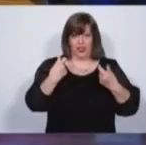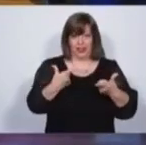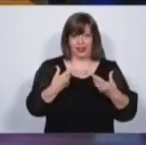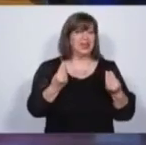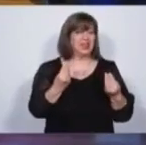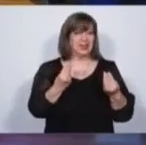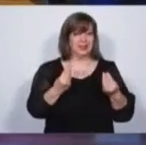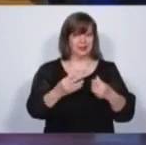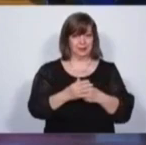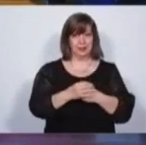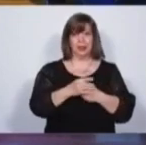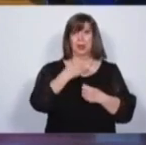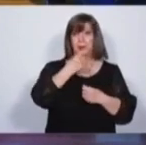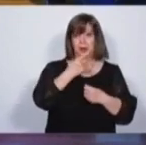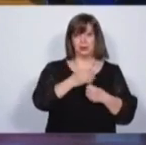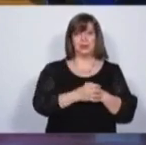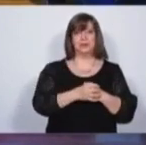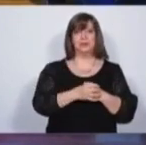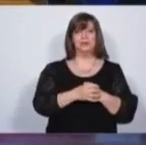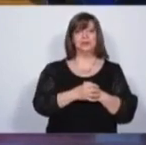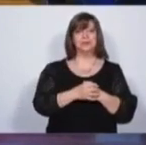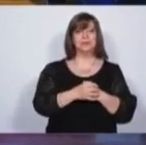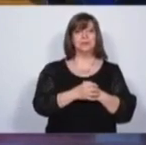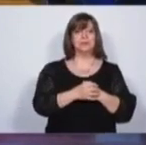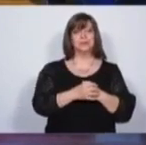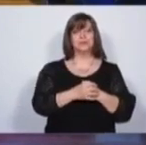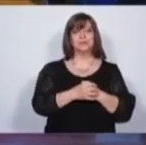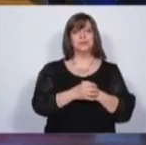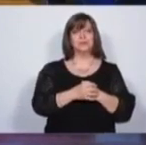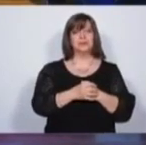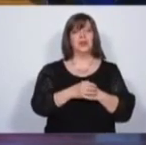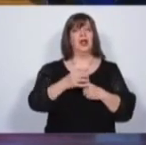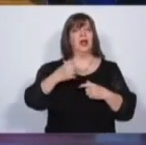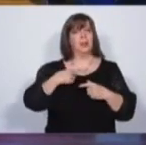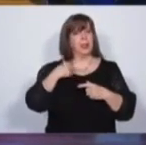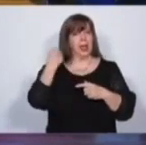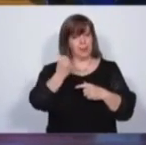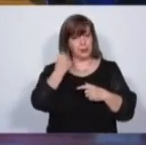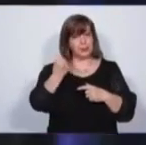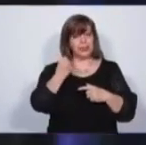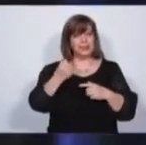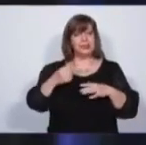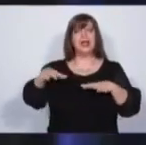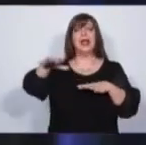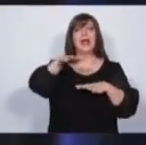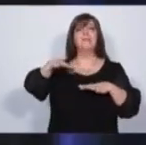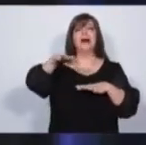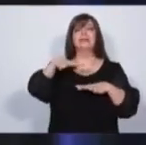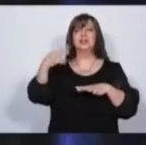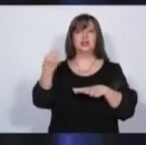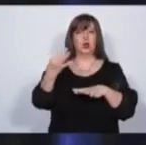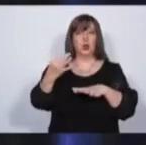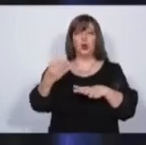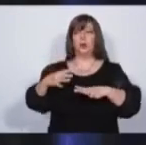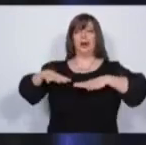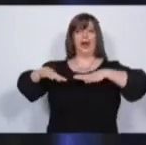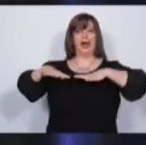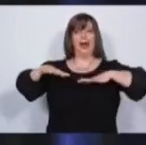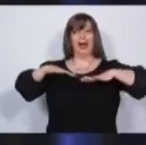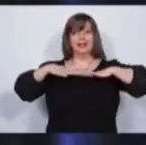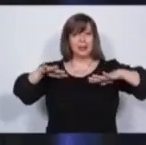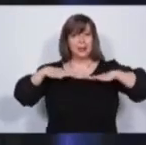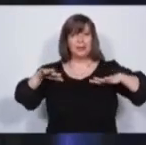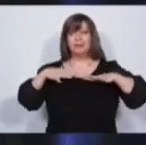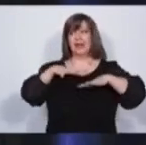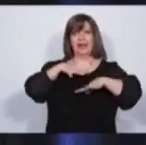Es el momento. Doctor Jiménez. Tenemos que avanzar en espacios seguros para la recreación, la actividad artística,